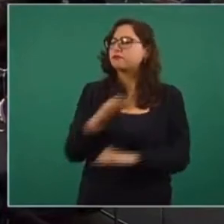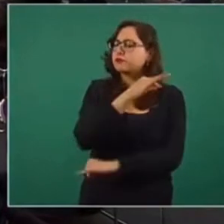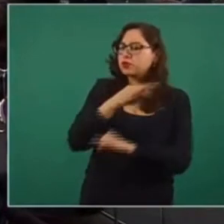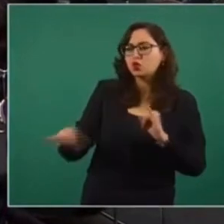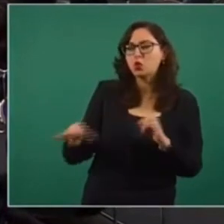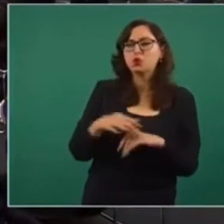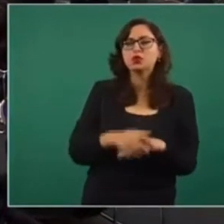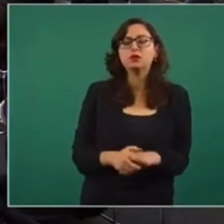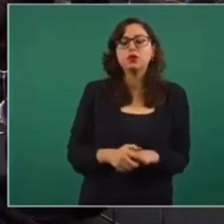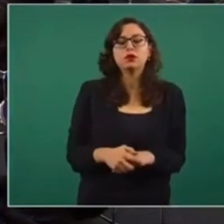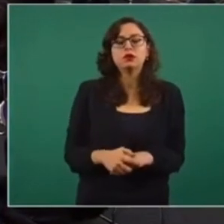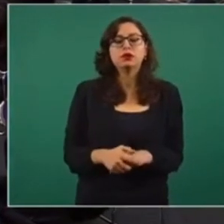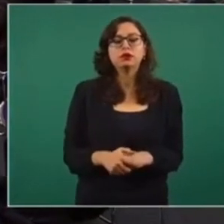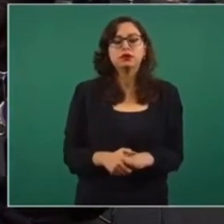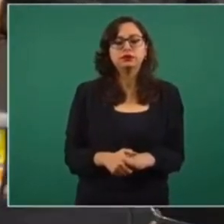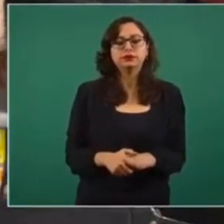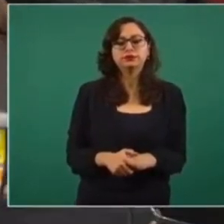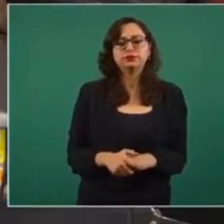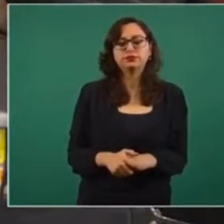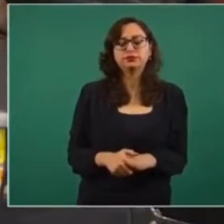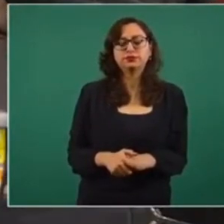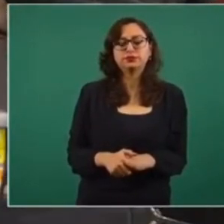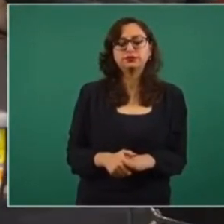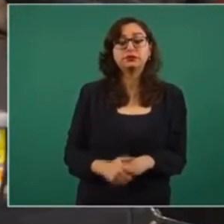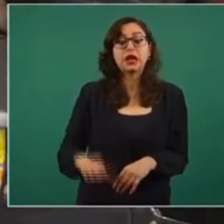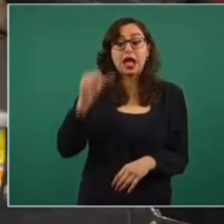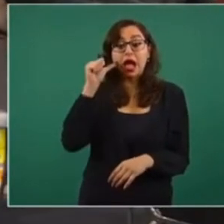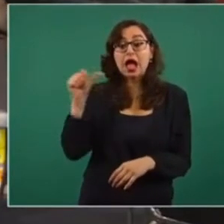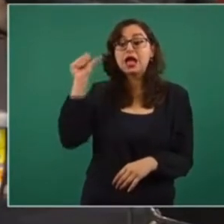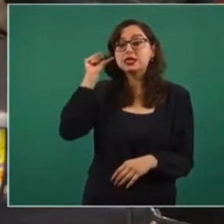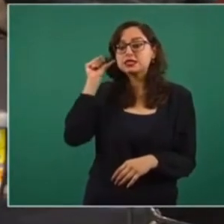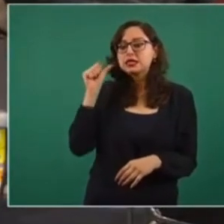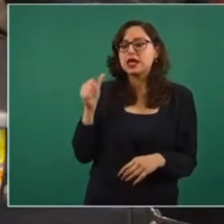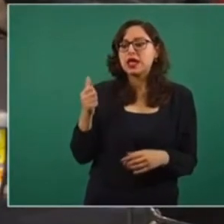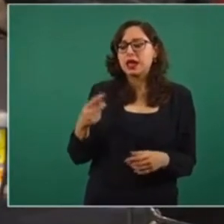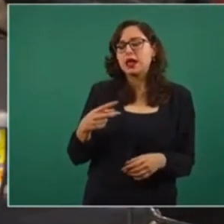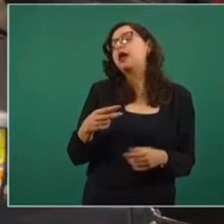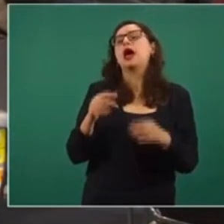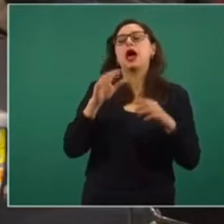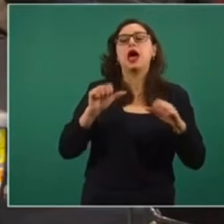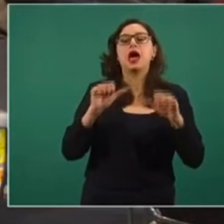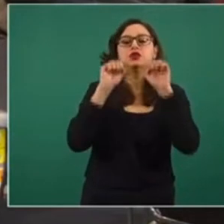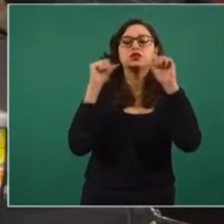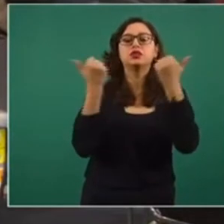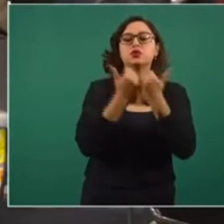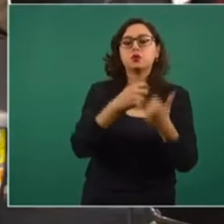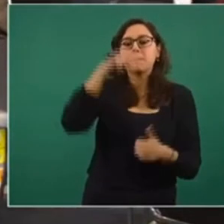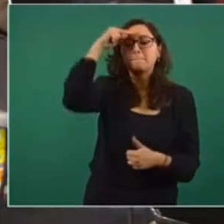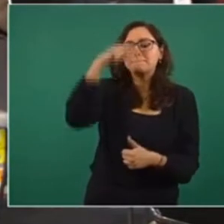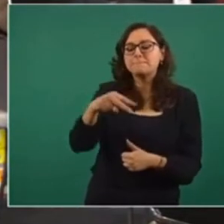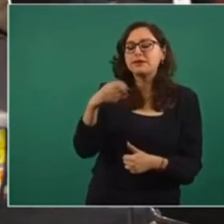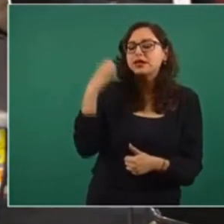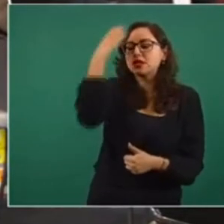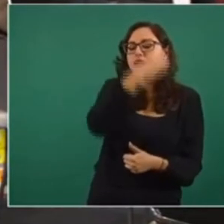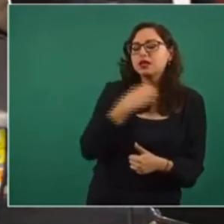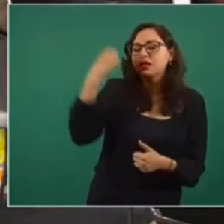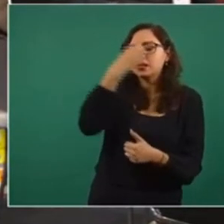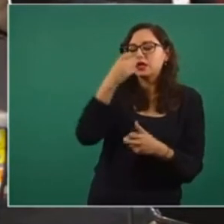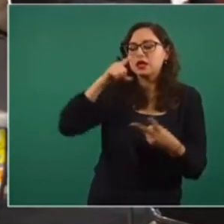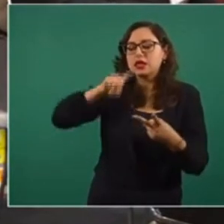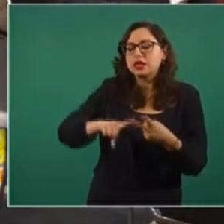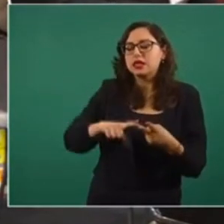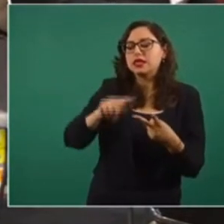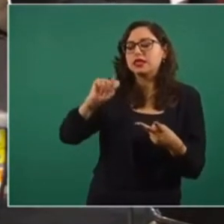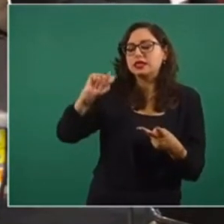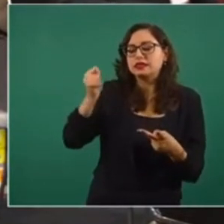El día de ayer se dio a conocer un informe por parte de México Evalúa y el TEC de Monterrey en el sentido de que el gobierno el año